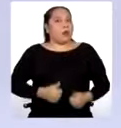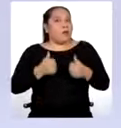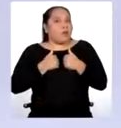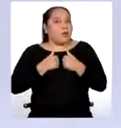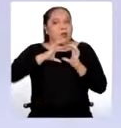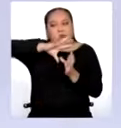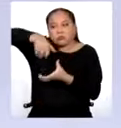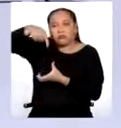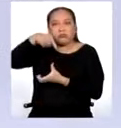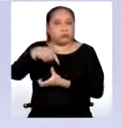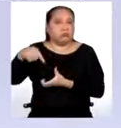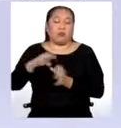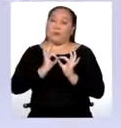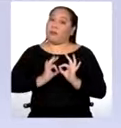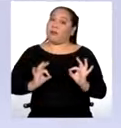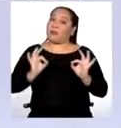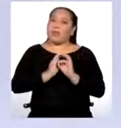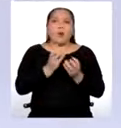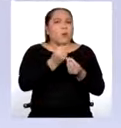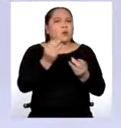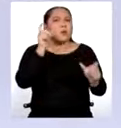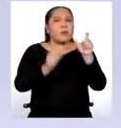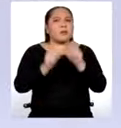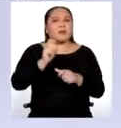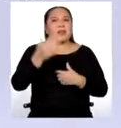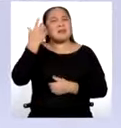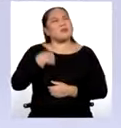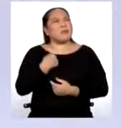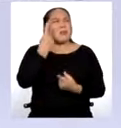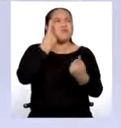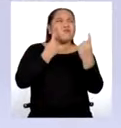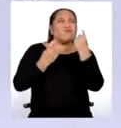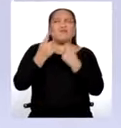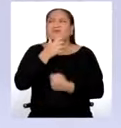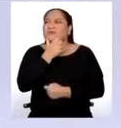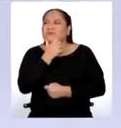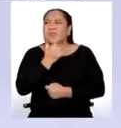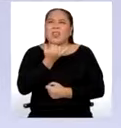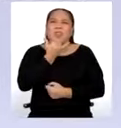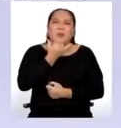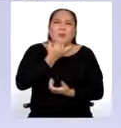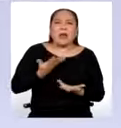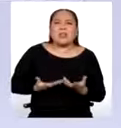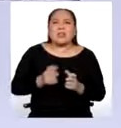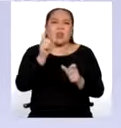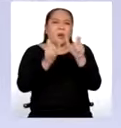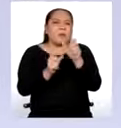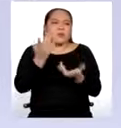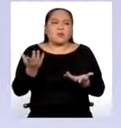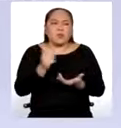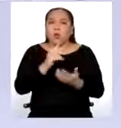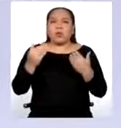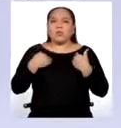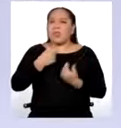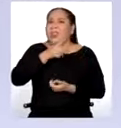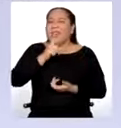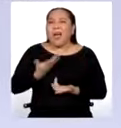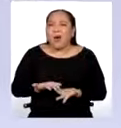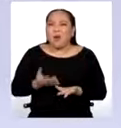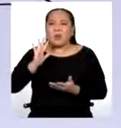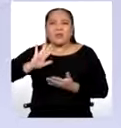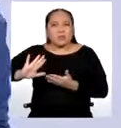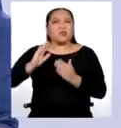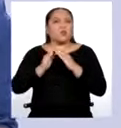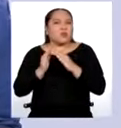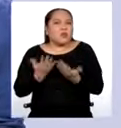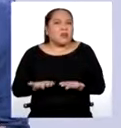planeta. Sin embargo, muchos de nosotros nos estamos preguntando también, ¿qué sucede con las personas que no tienen este valioso recurso en sus